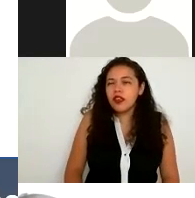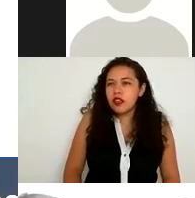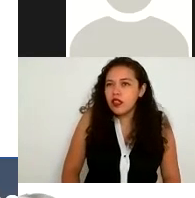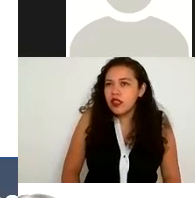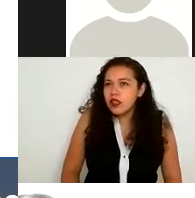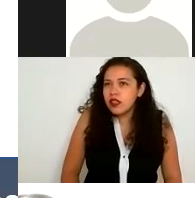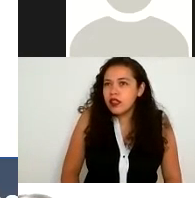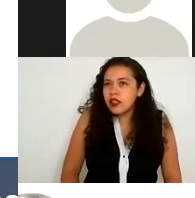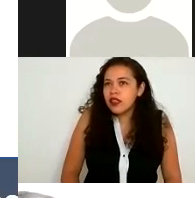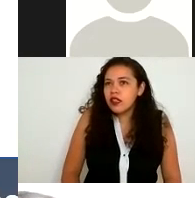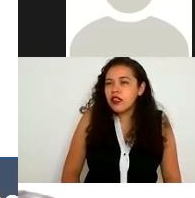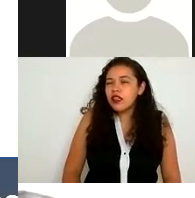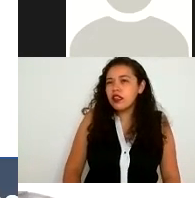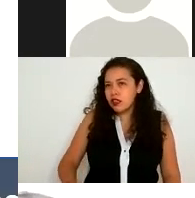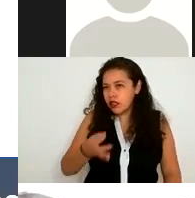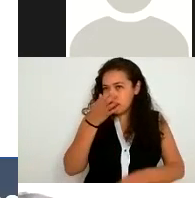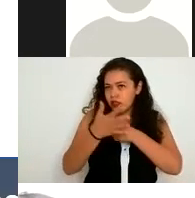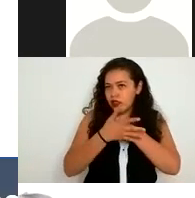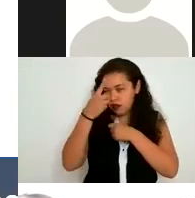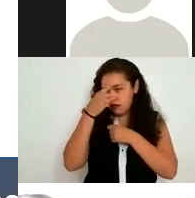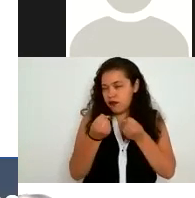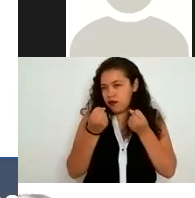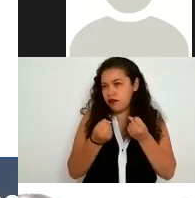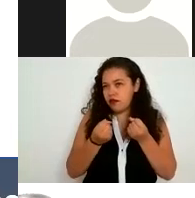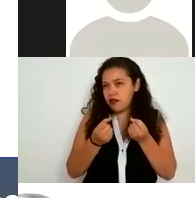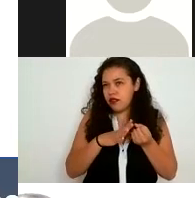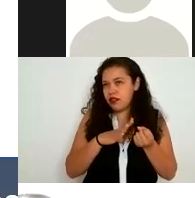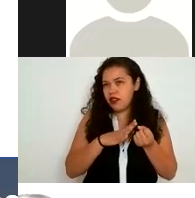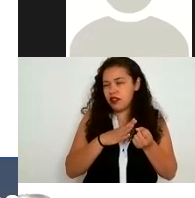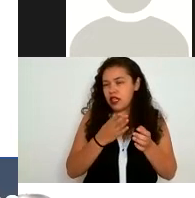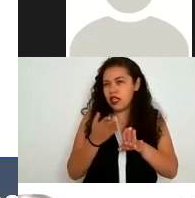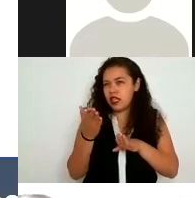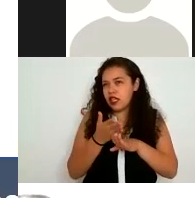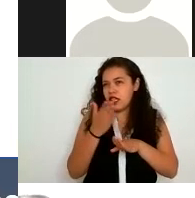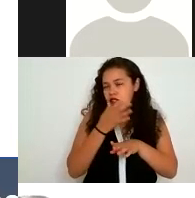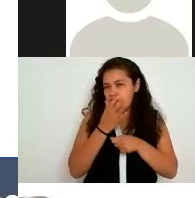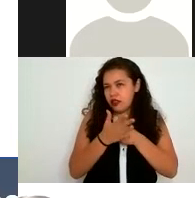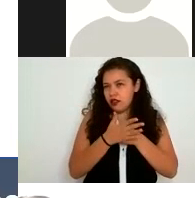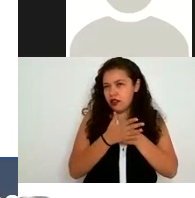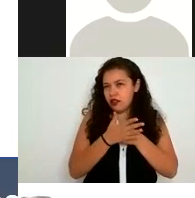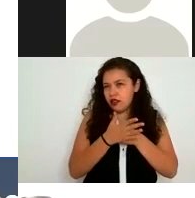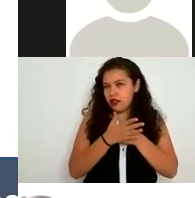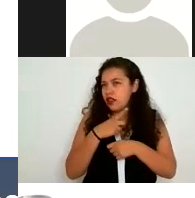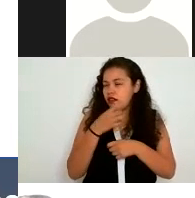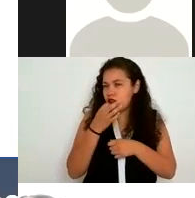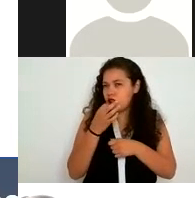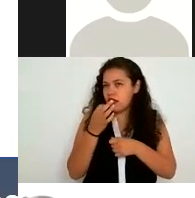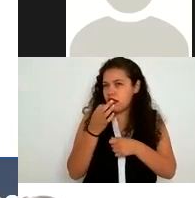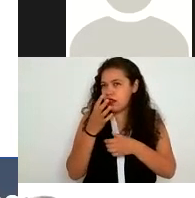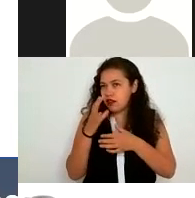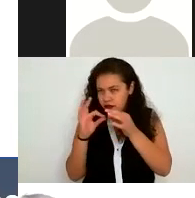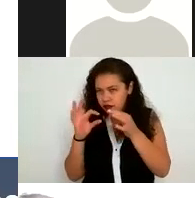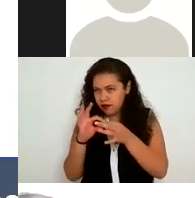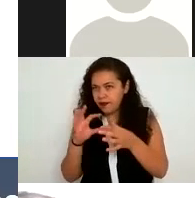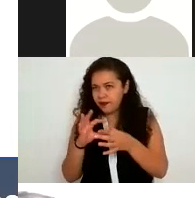de ello o vulnerar la seguridad de los datos como le decíamos también en los avisos se tienen que declarar hacia que terceros